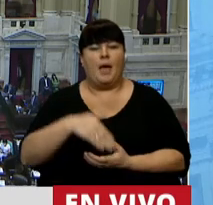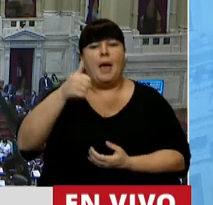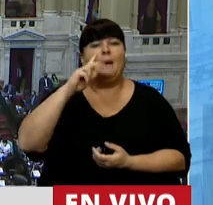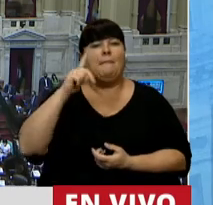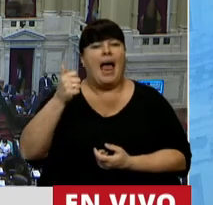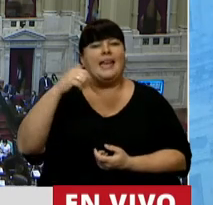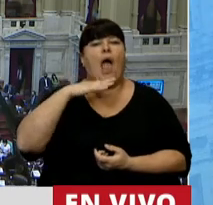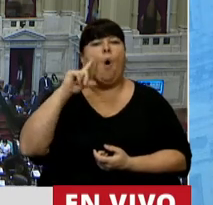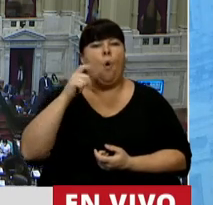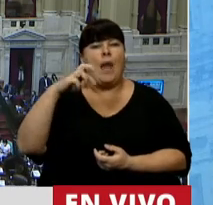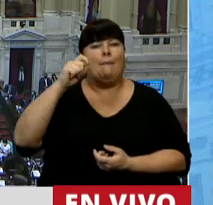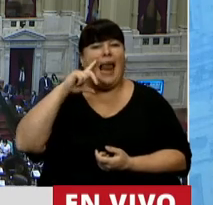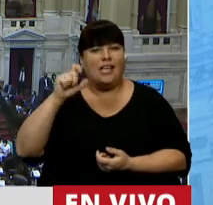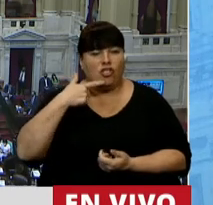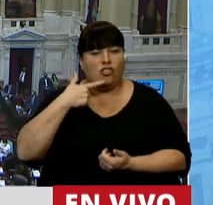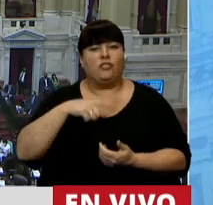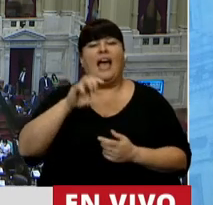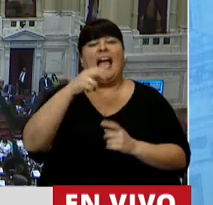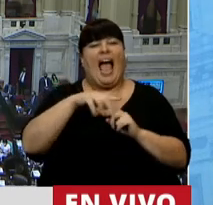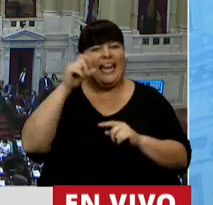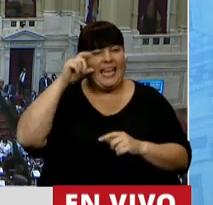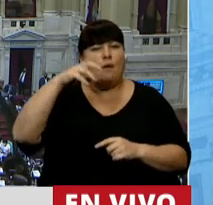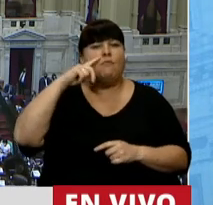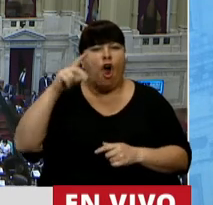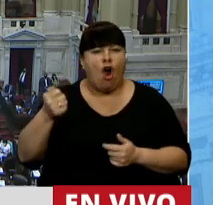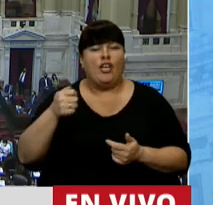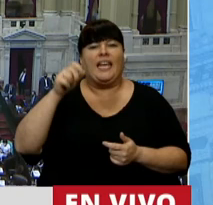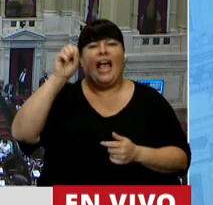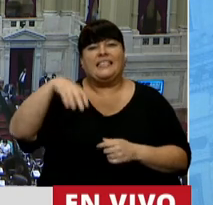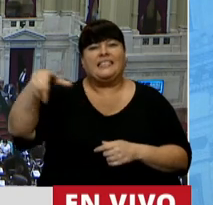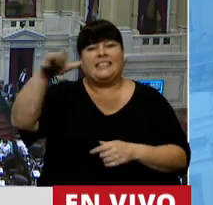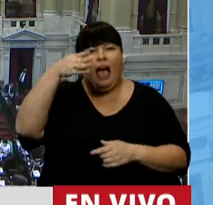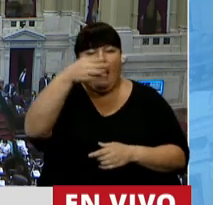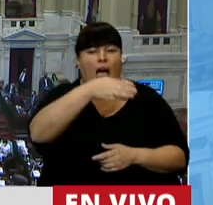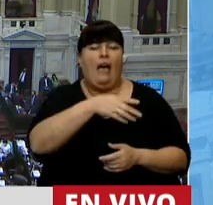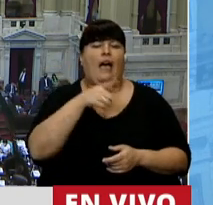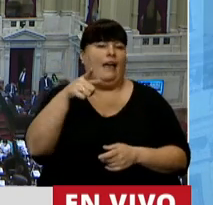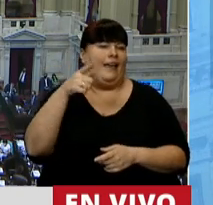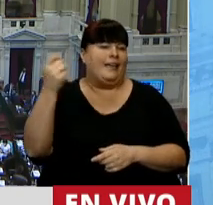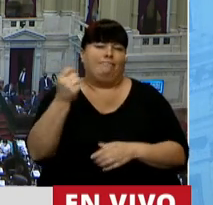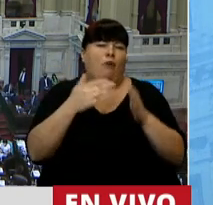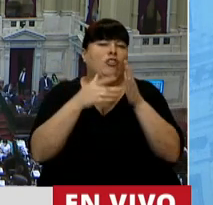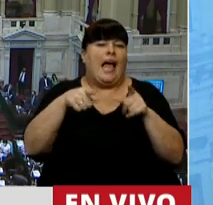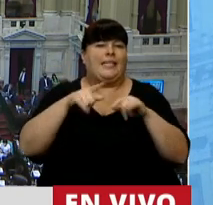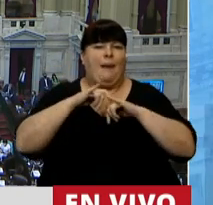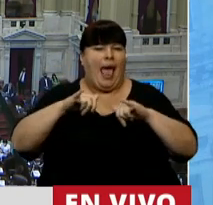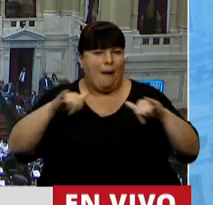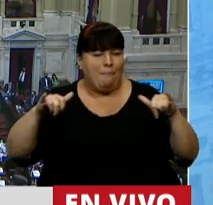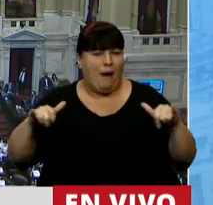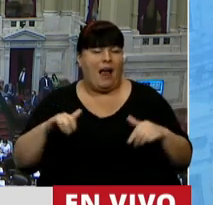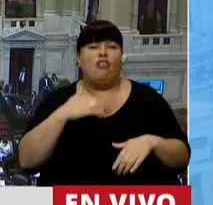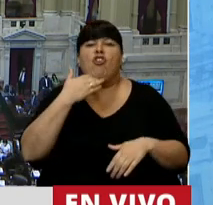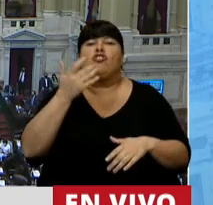a María Julia Palacios, a Violeta Carrique, a Mónica Menini, que anda cabildeando y que es fundamental para la campaña,